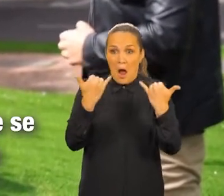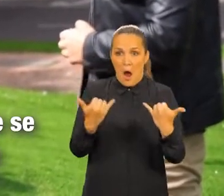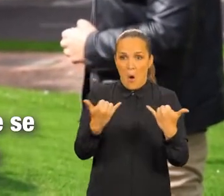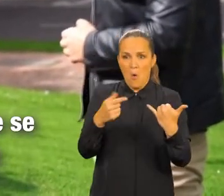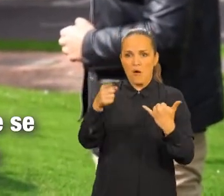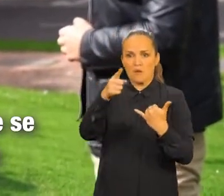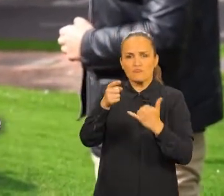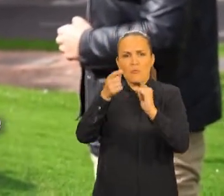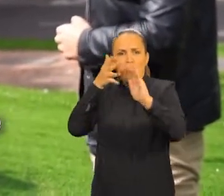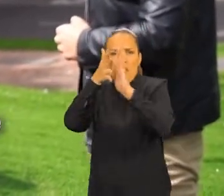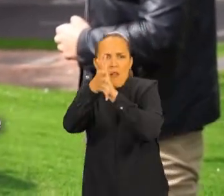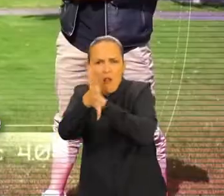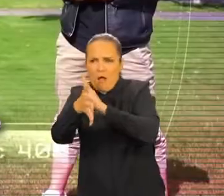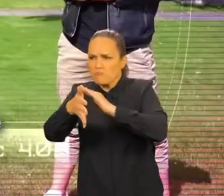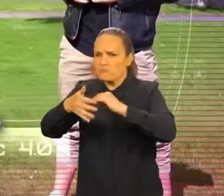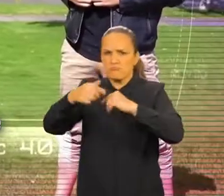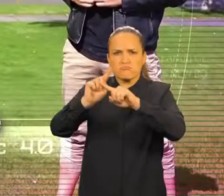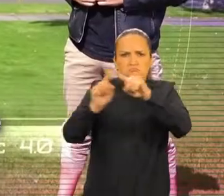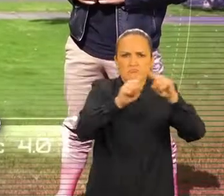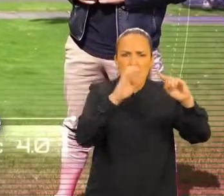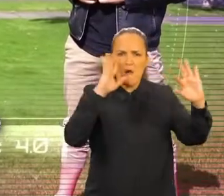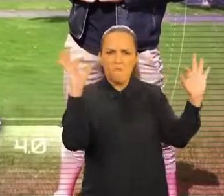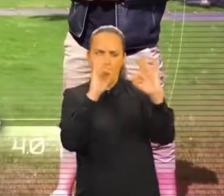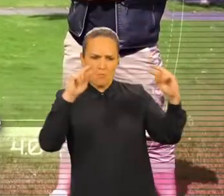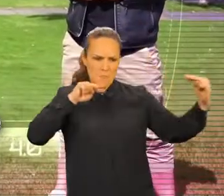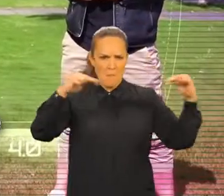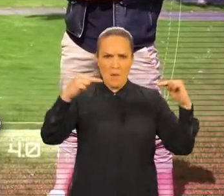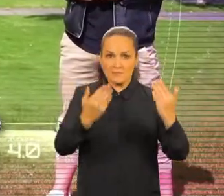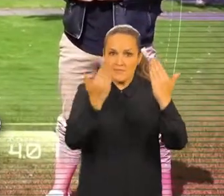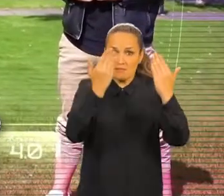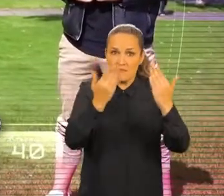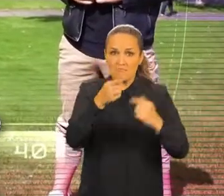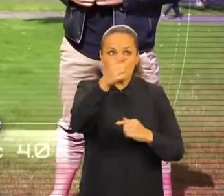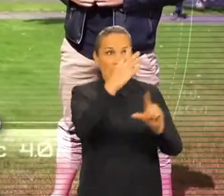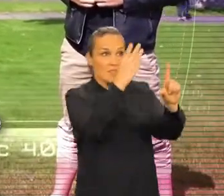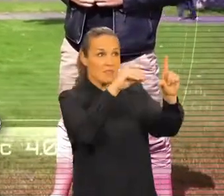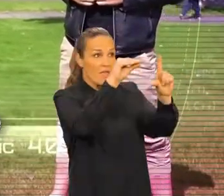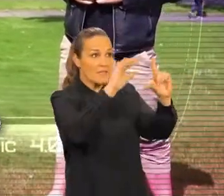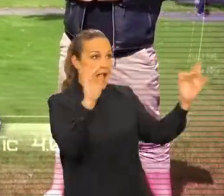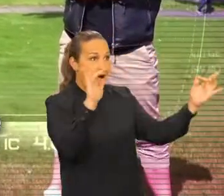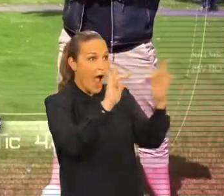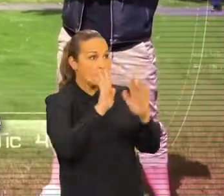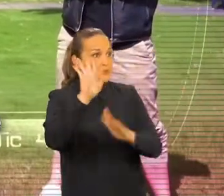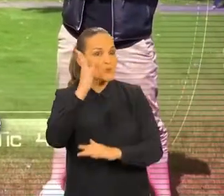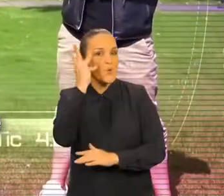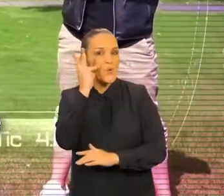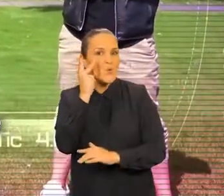desde distintos puntos de vista. Y Diana, esto hace parte de la iniciativa Consentidos TIC.